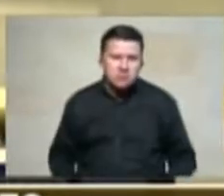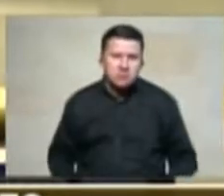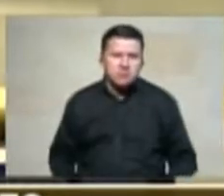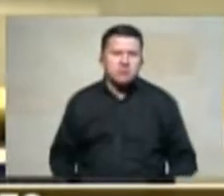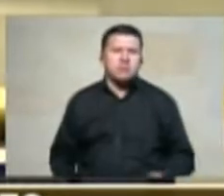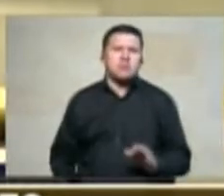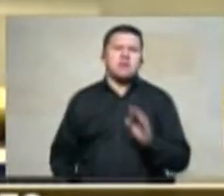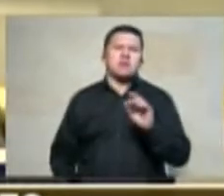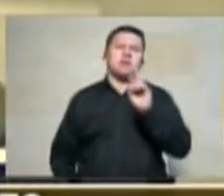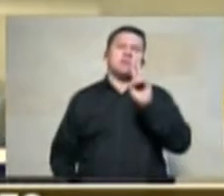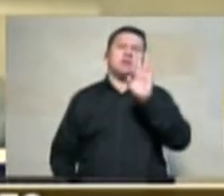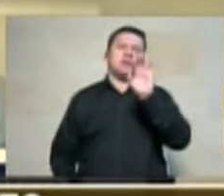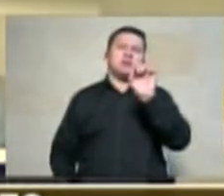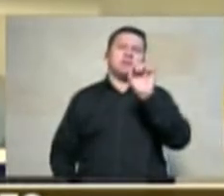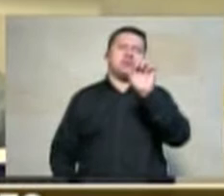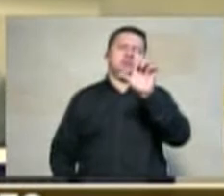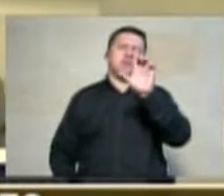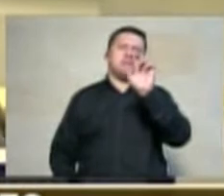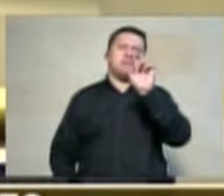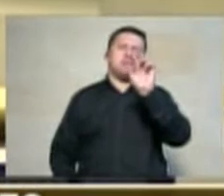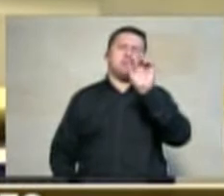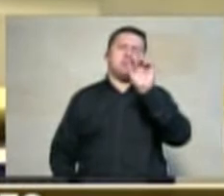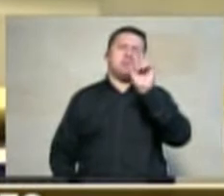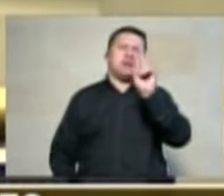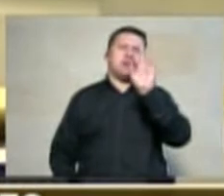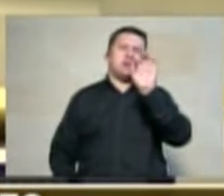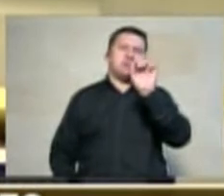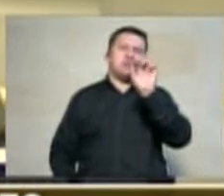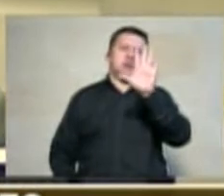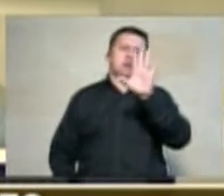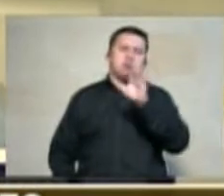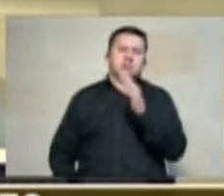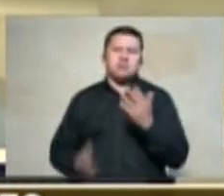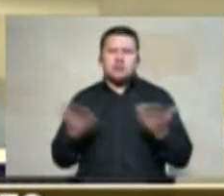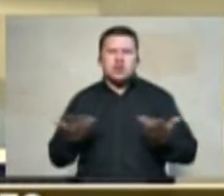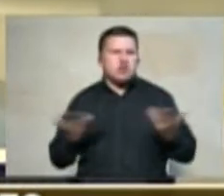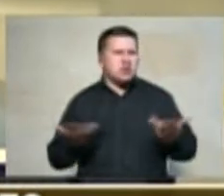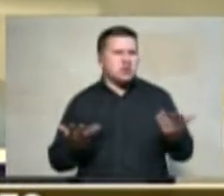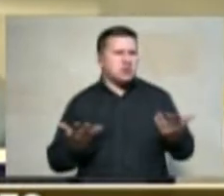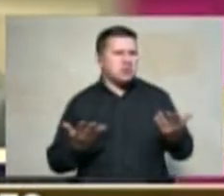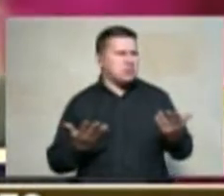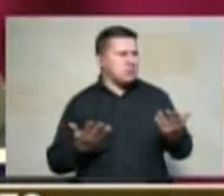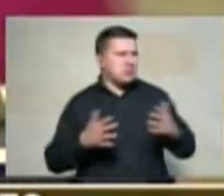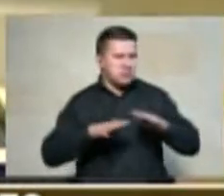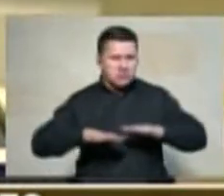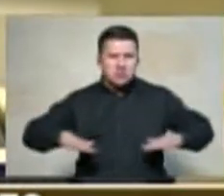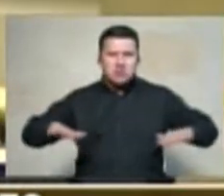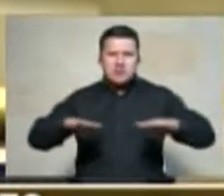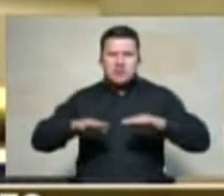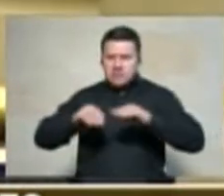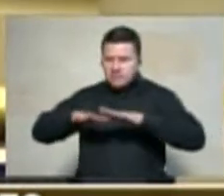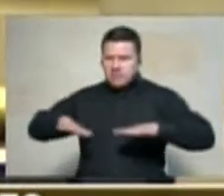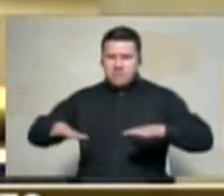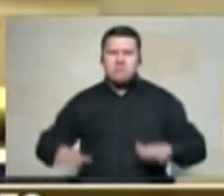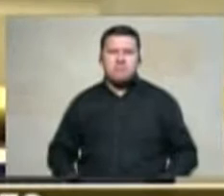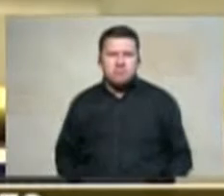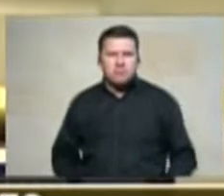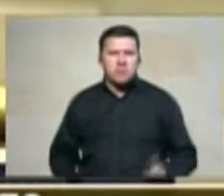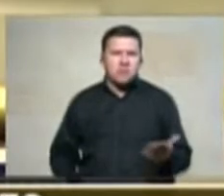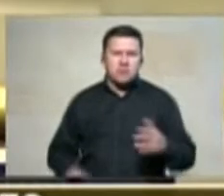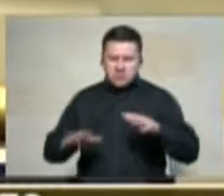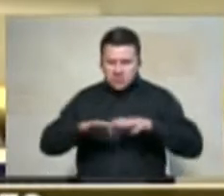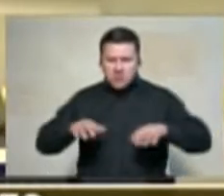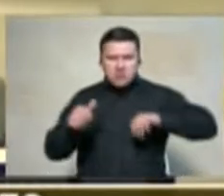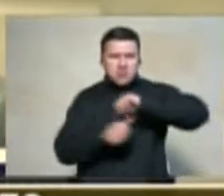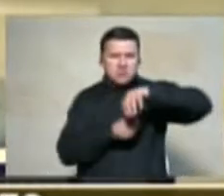millones en procesos de adjudicación donde está la diferencia de esas tierras dedicadas a la actividad productiva que se ha